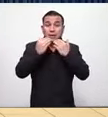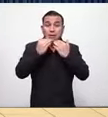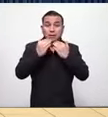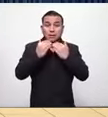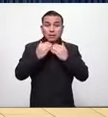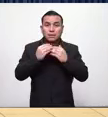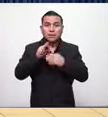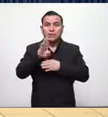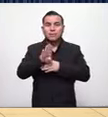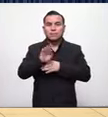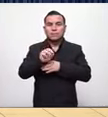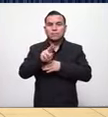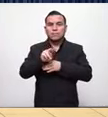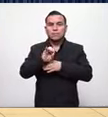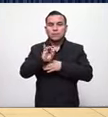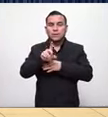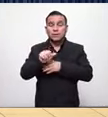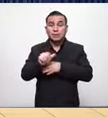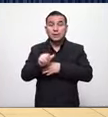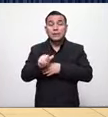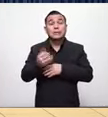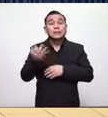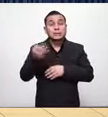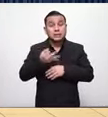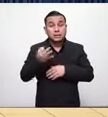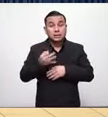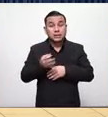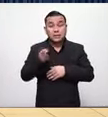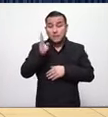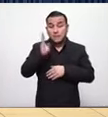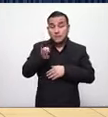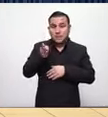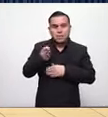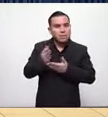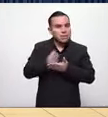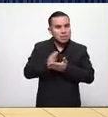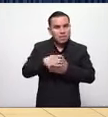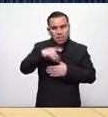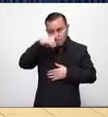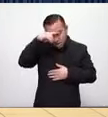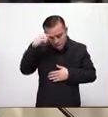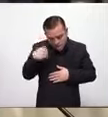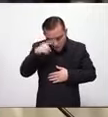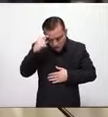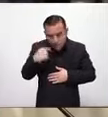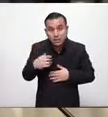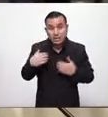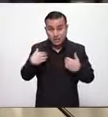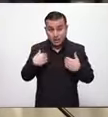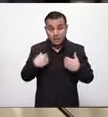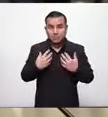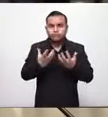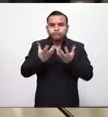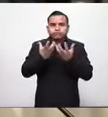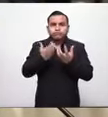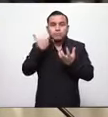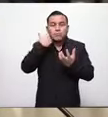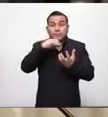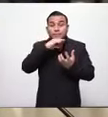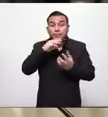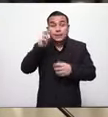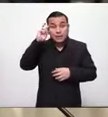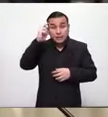que tenemos el transporte no está trabajando y sin embargo tenemos contagiados imagínense cómo